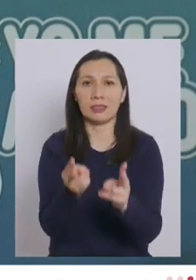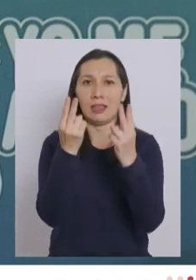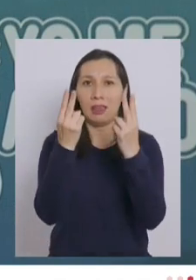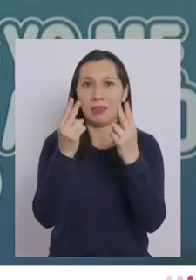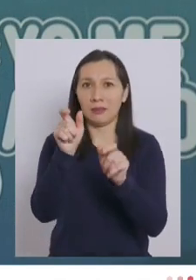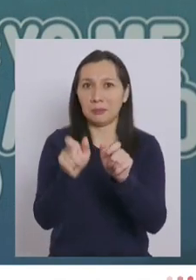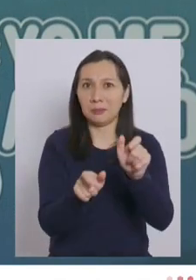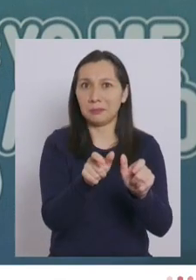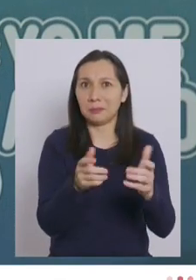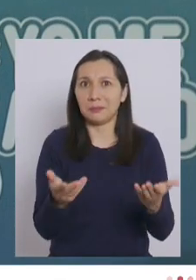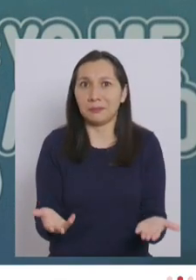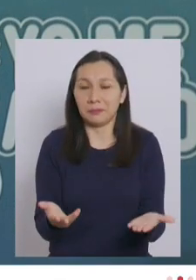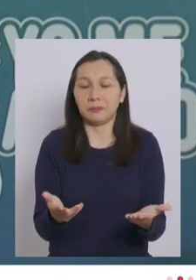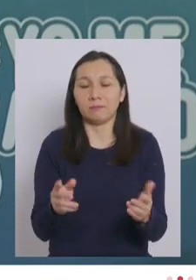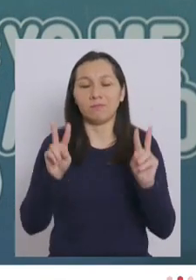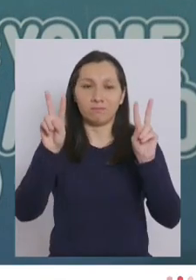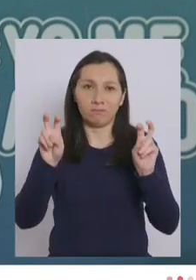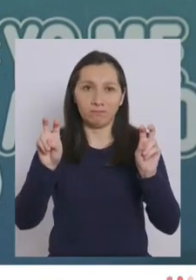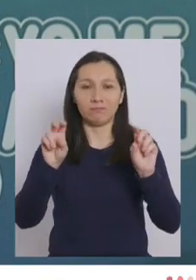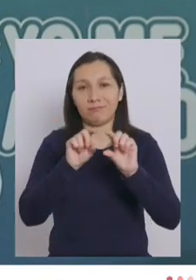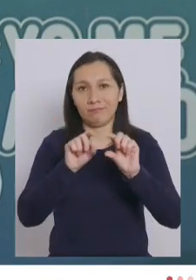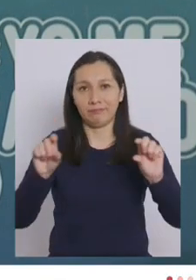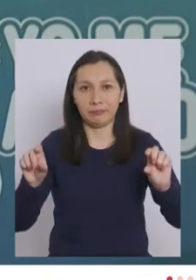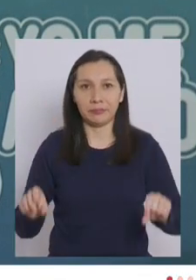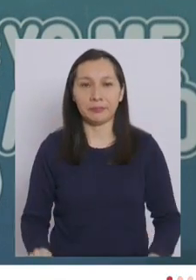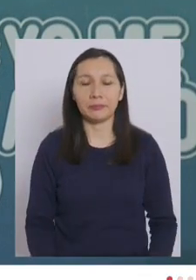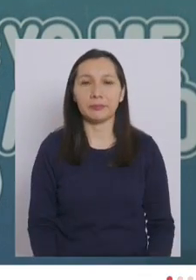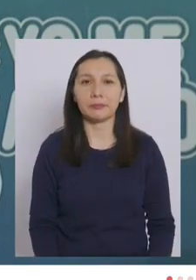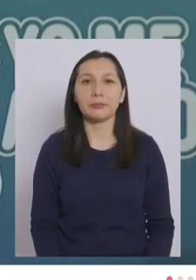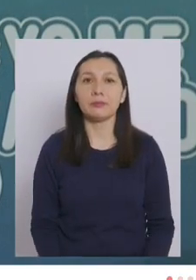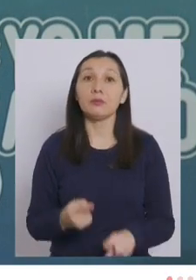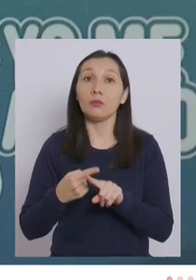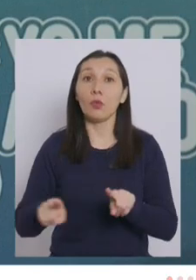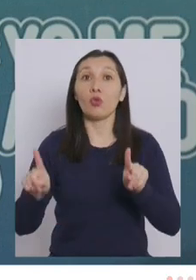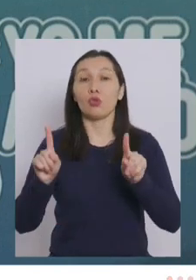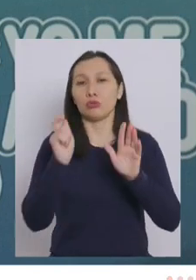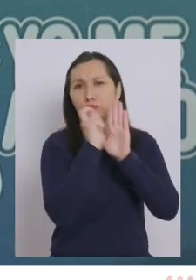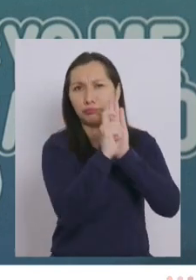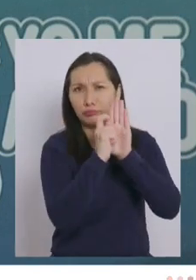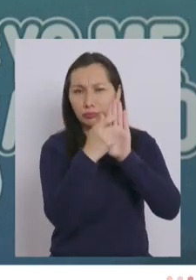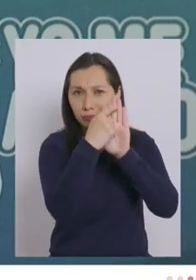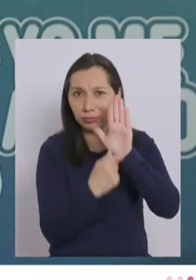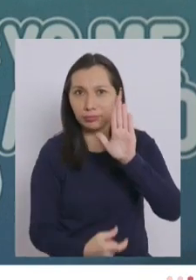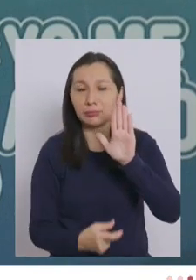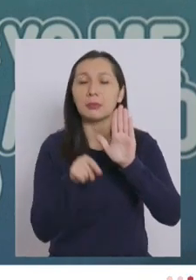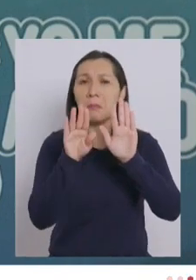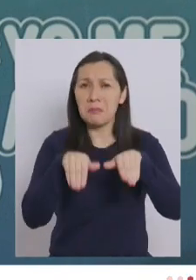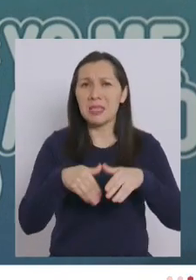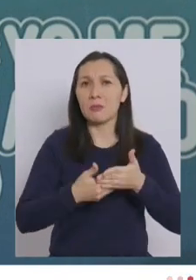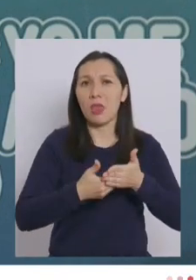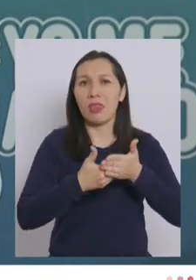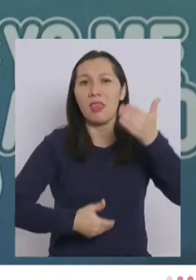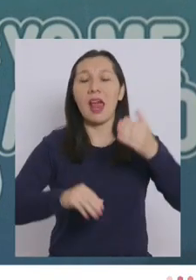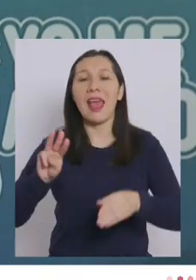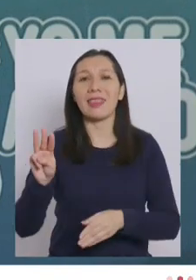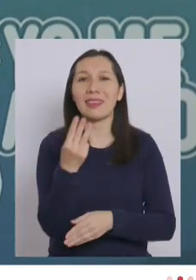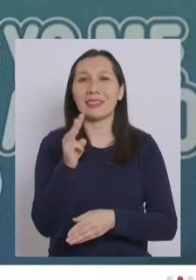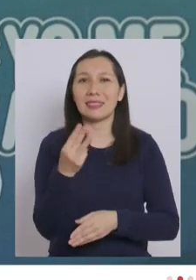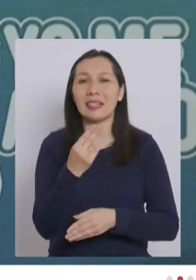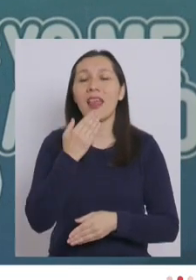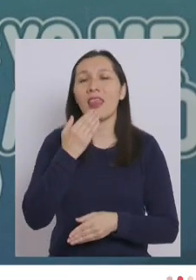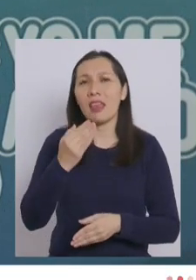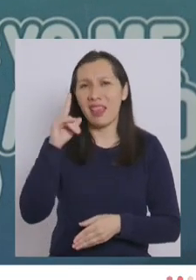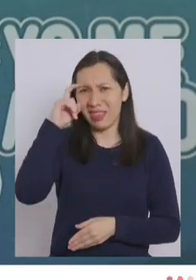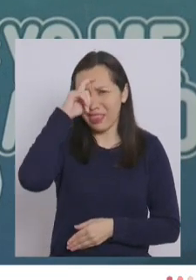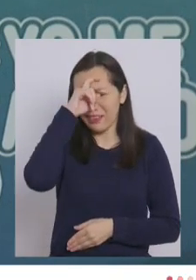vidas. Cierre de comillas. Otra columna, en el mismo diario La Tercera, habla de los días